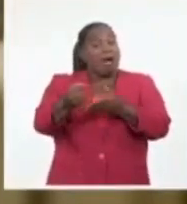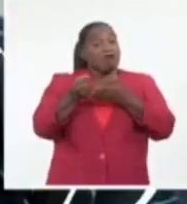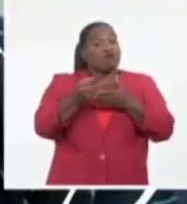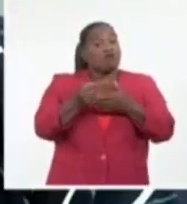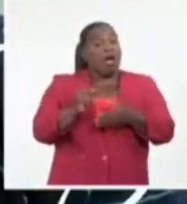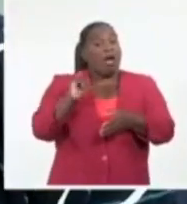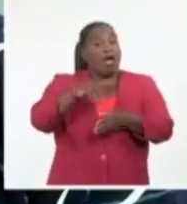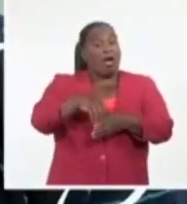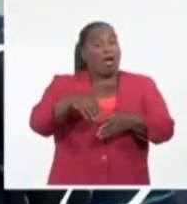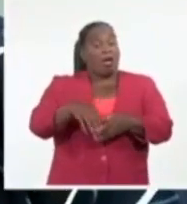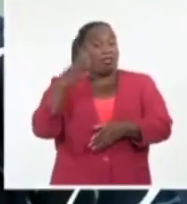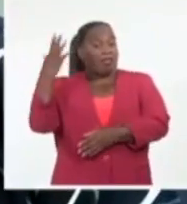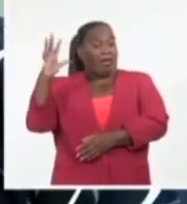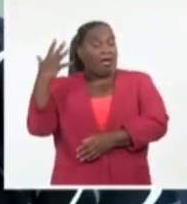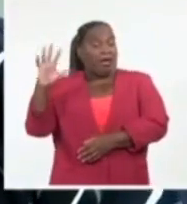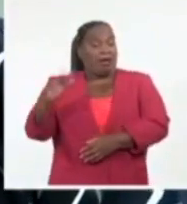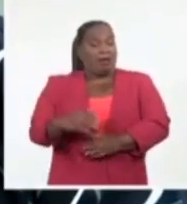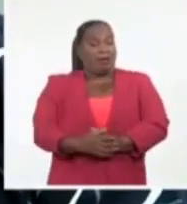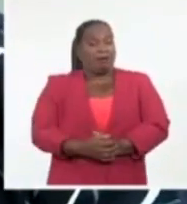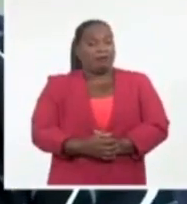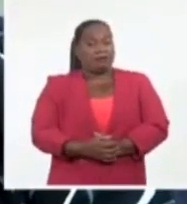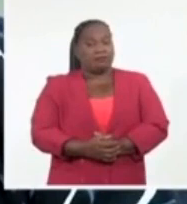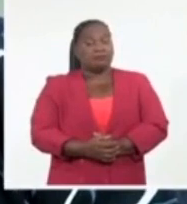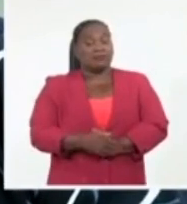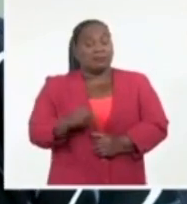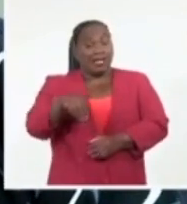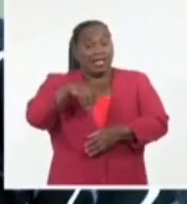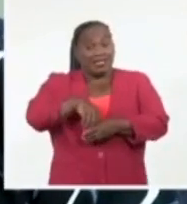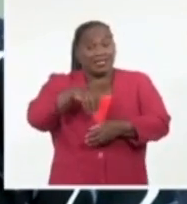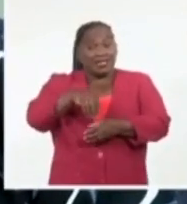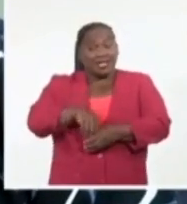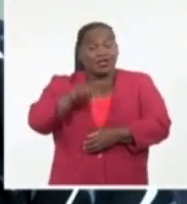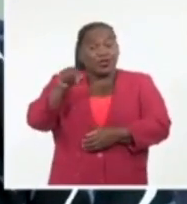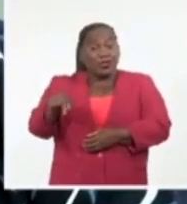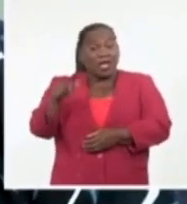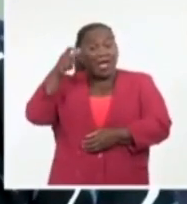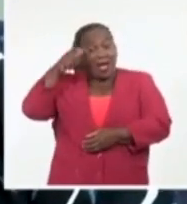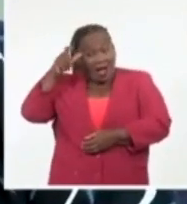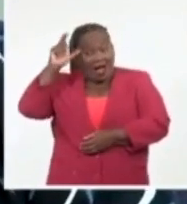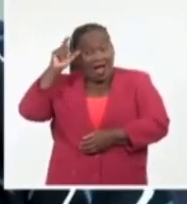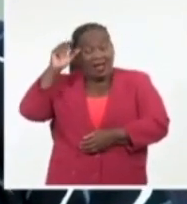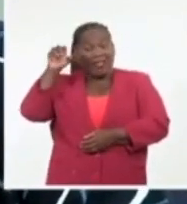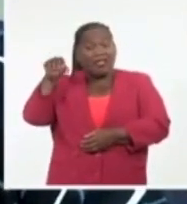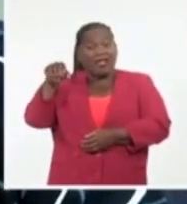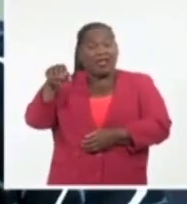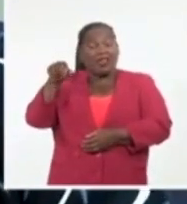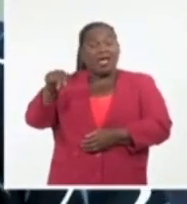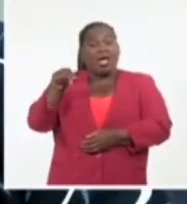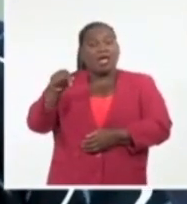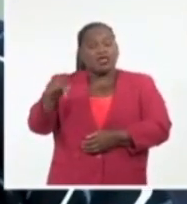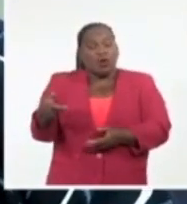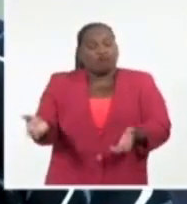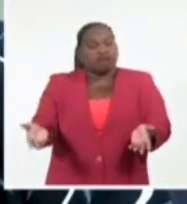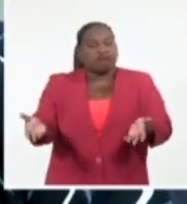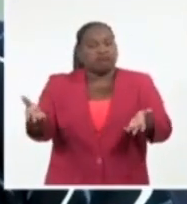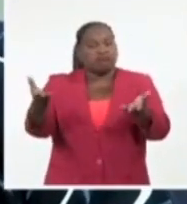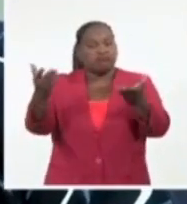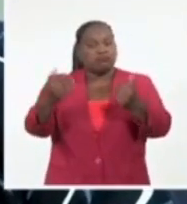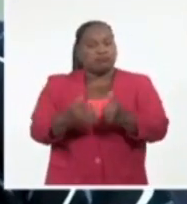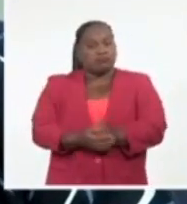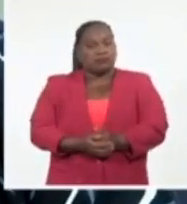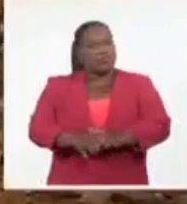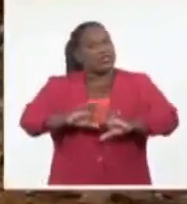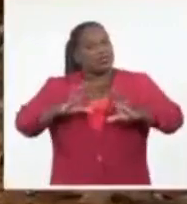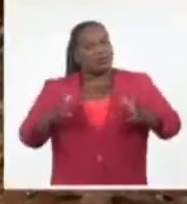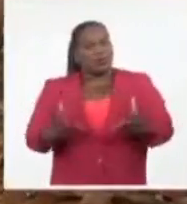La inversión extranjera en la ganadería evidentemente constituye un dinamizador en todos